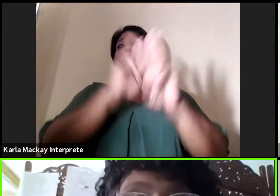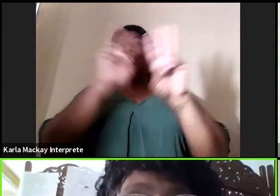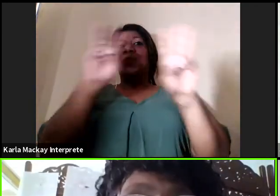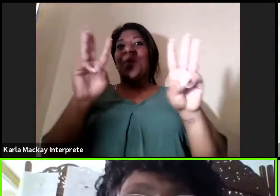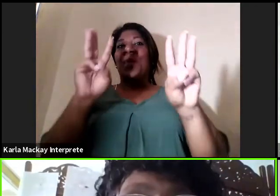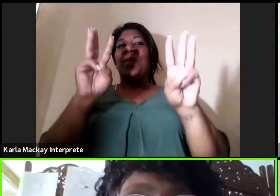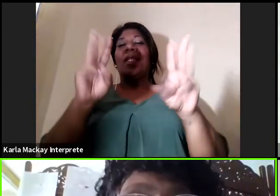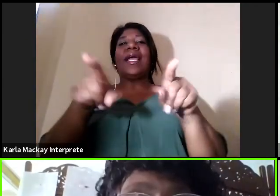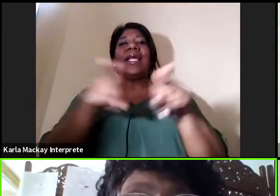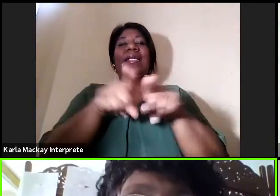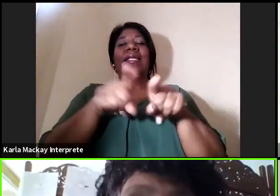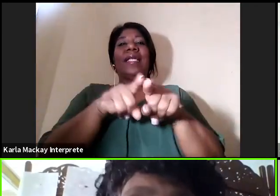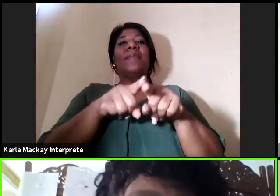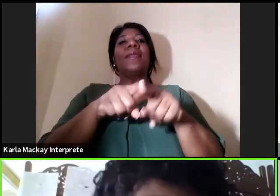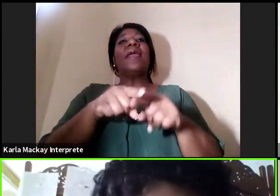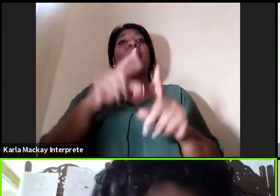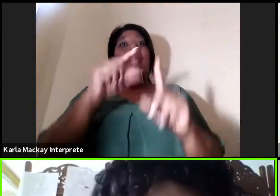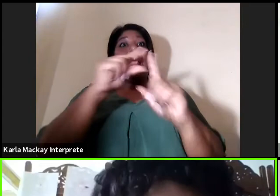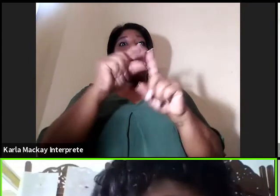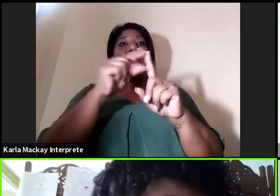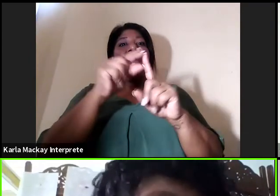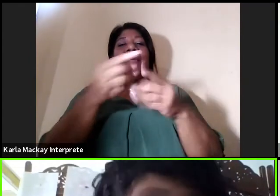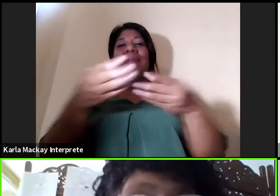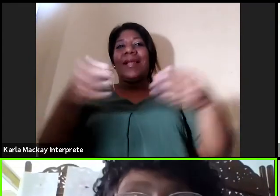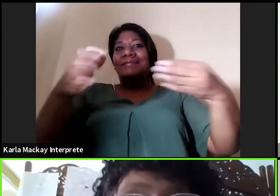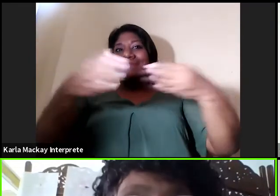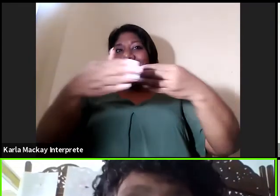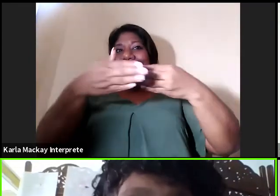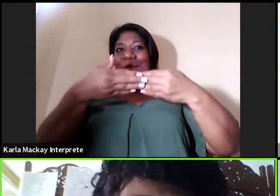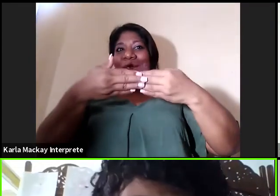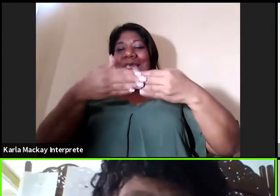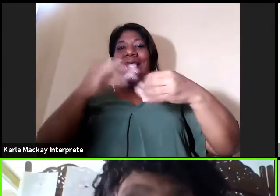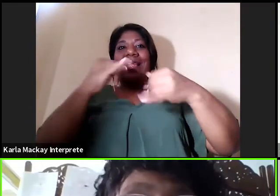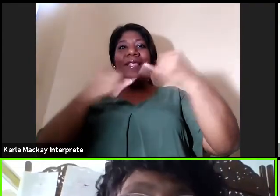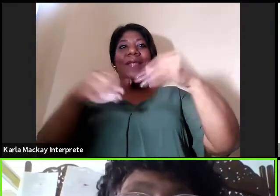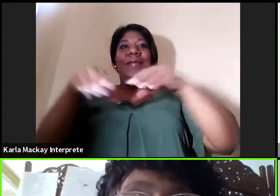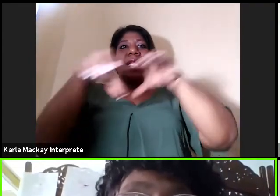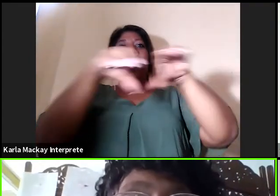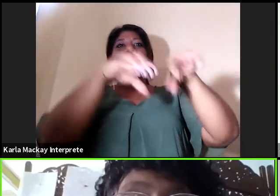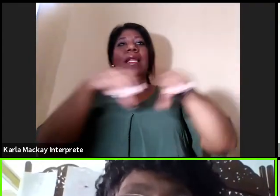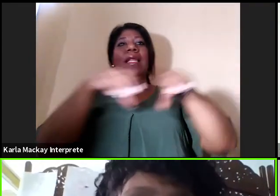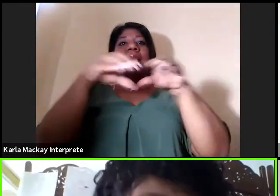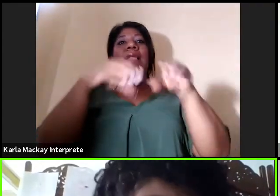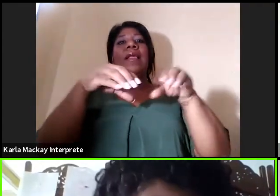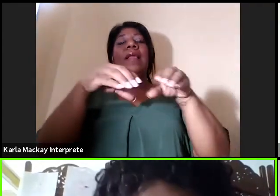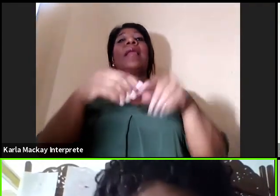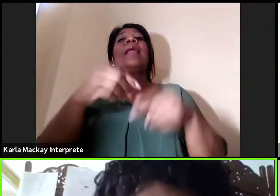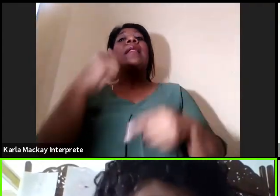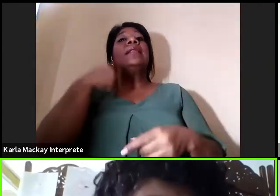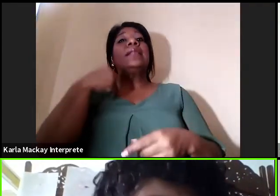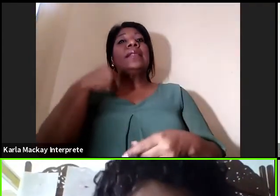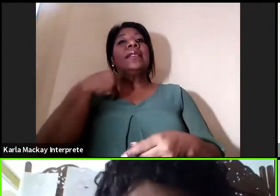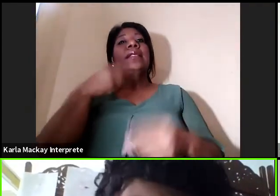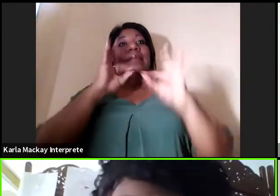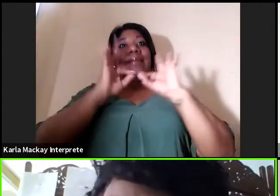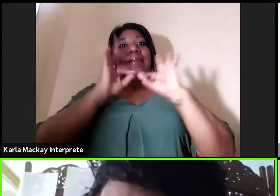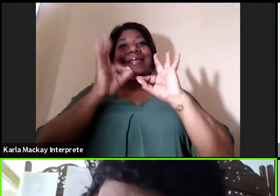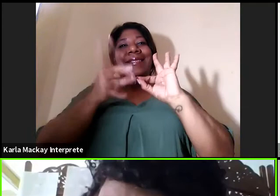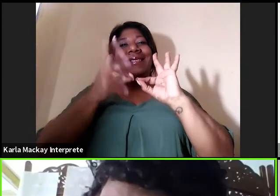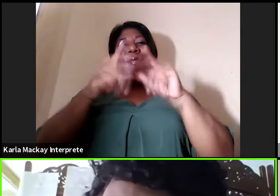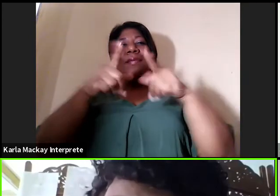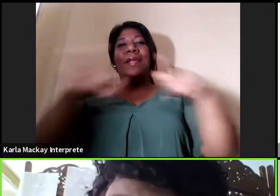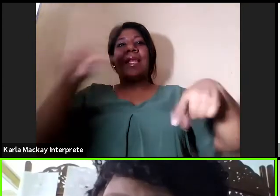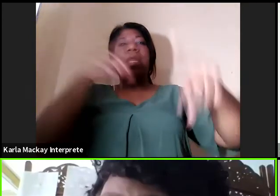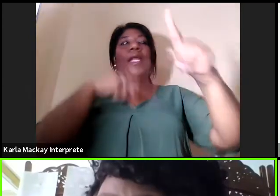palabras de cierre. Con nosotros tenemos a la especialista en lengua de señas, Carla Macay, quien nos está